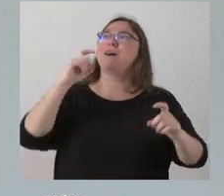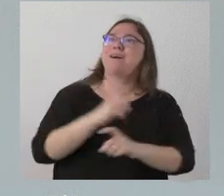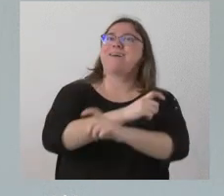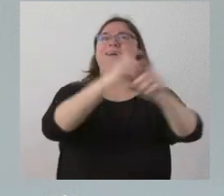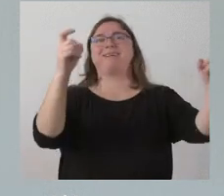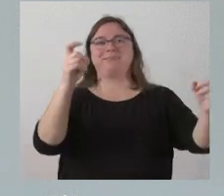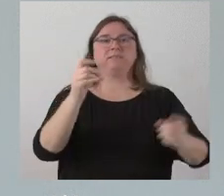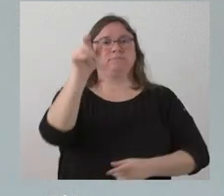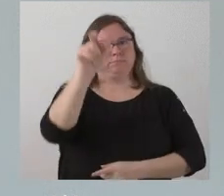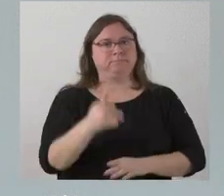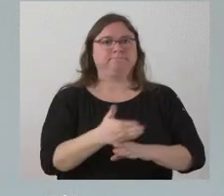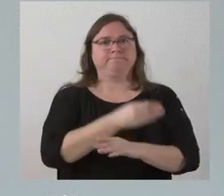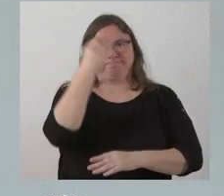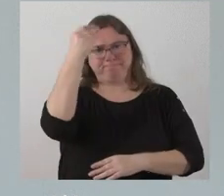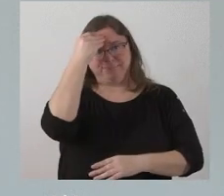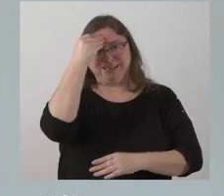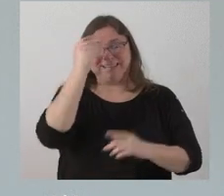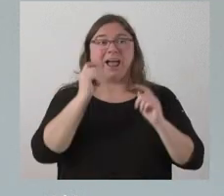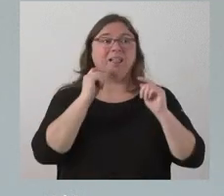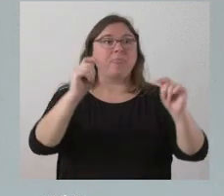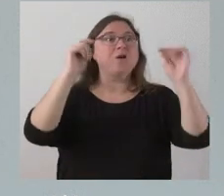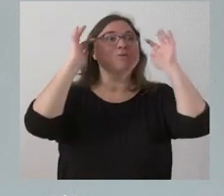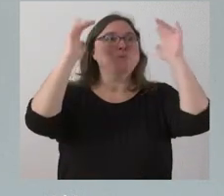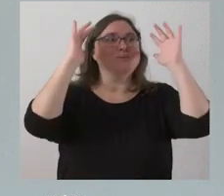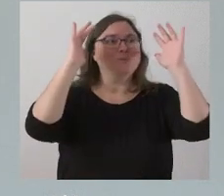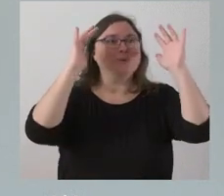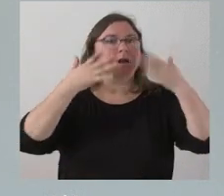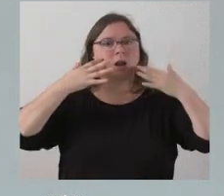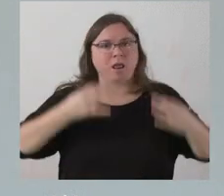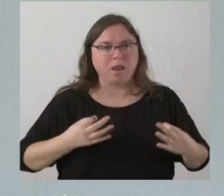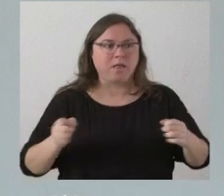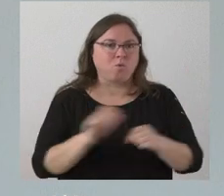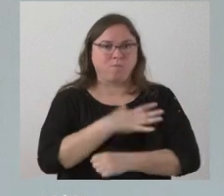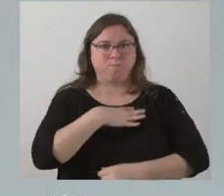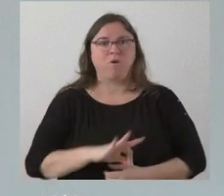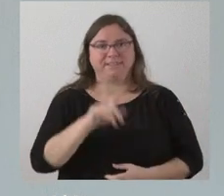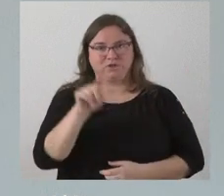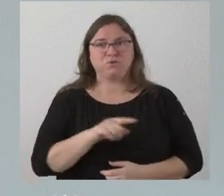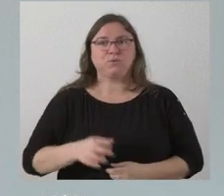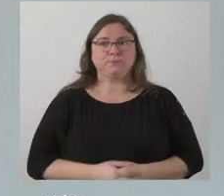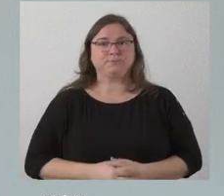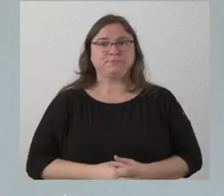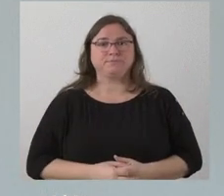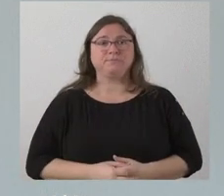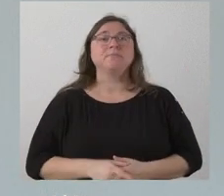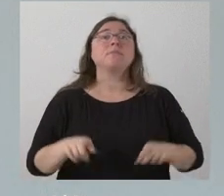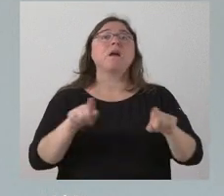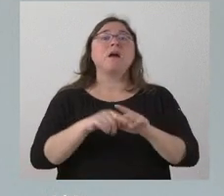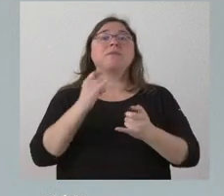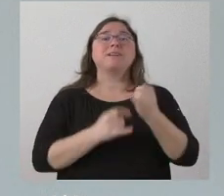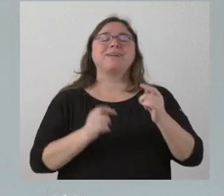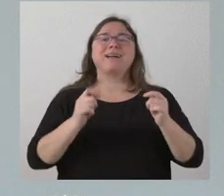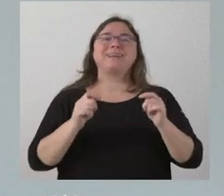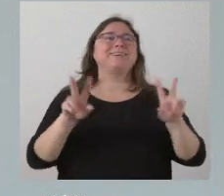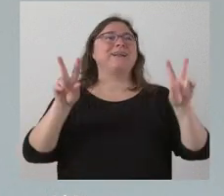individuales, que se generen las expectativas que se correspondan luego con las realidades y los hechos. Esto de generar una expectativa, un